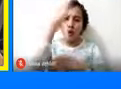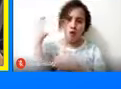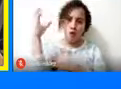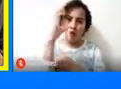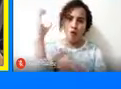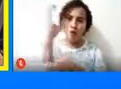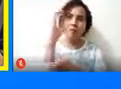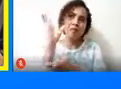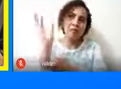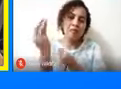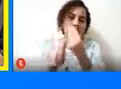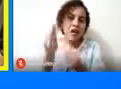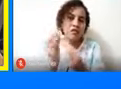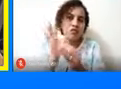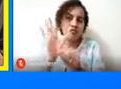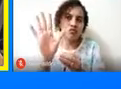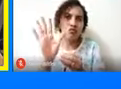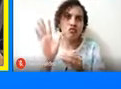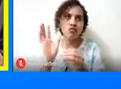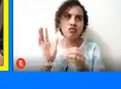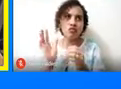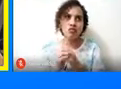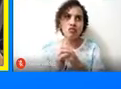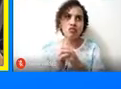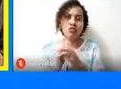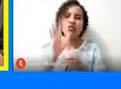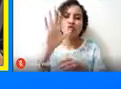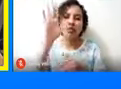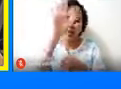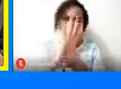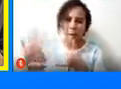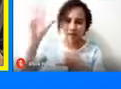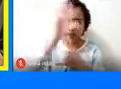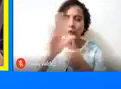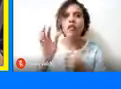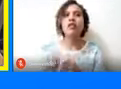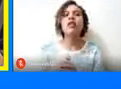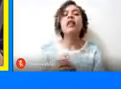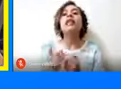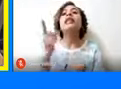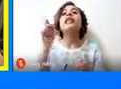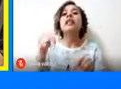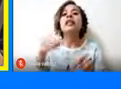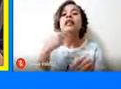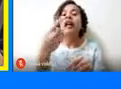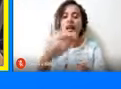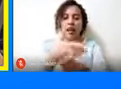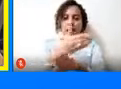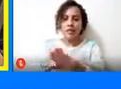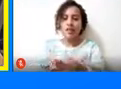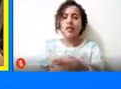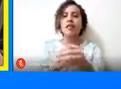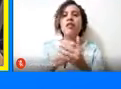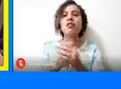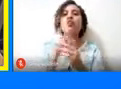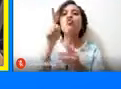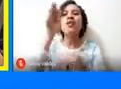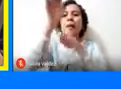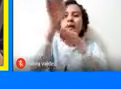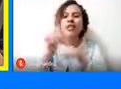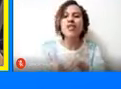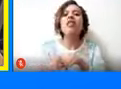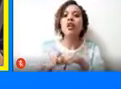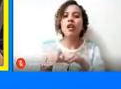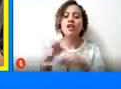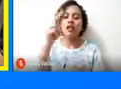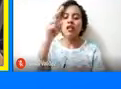los departamentos y, como lo mencionaba anteriormente, un representante de